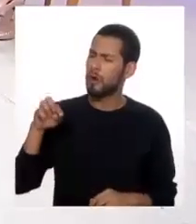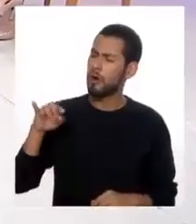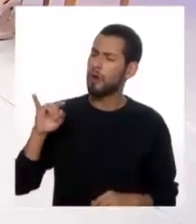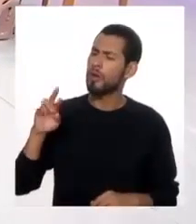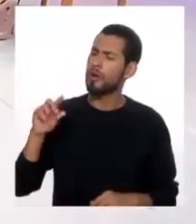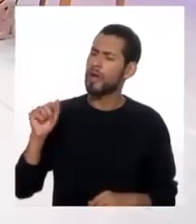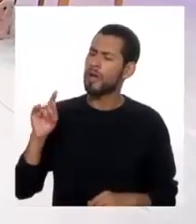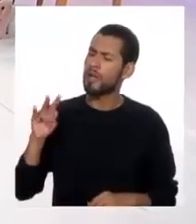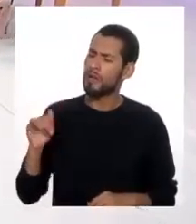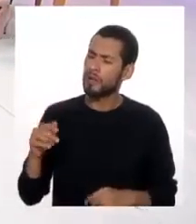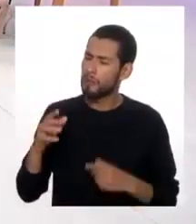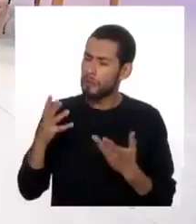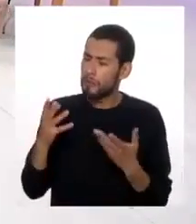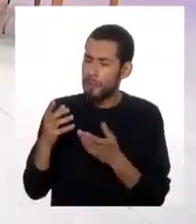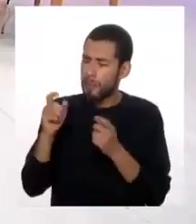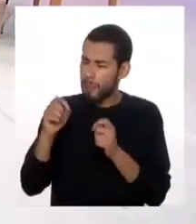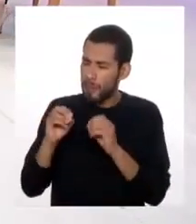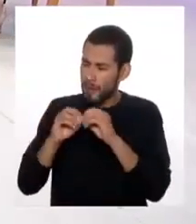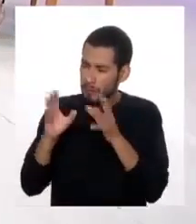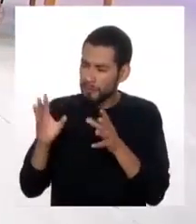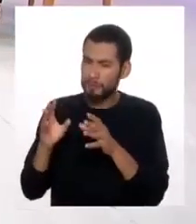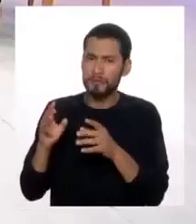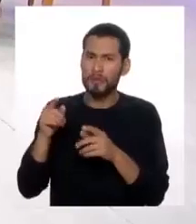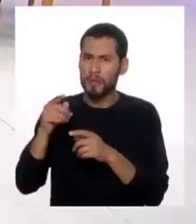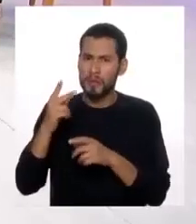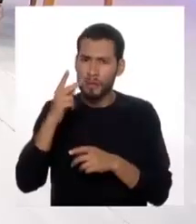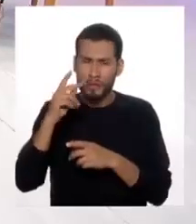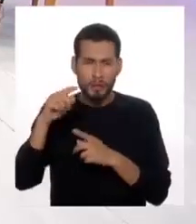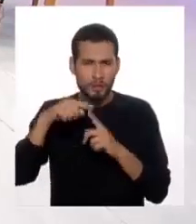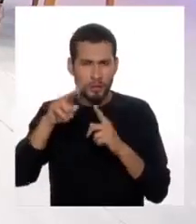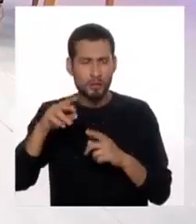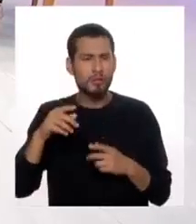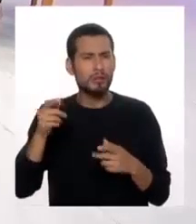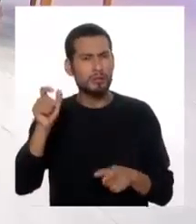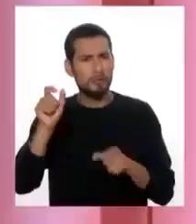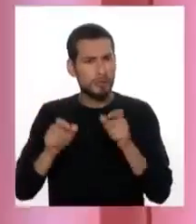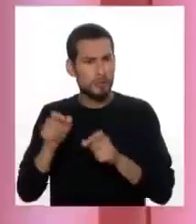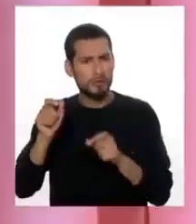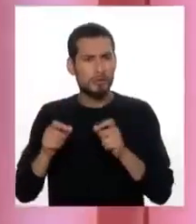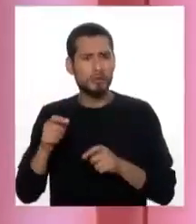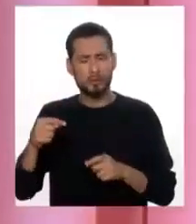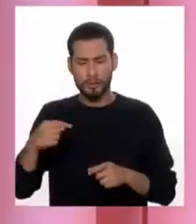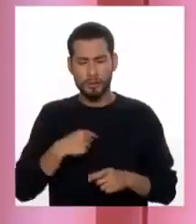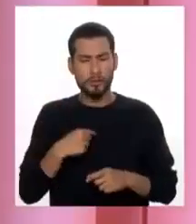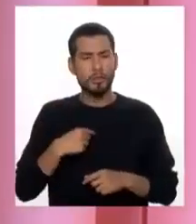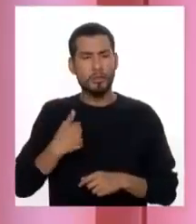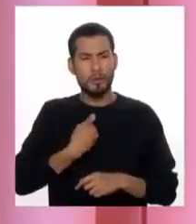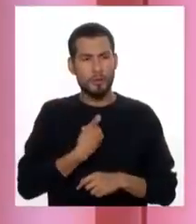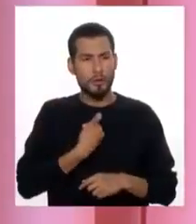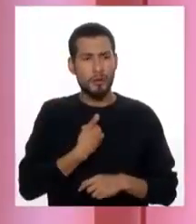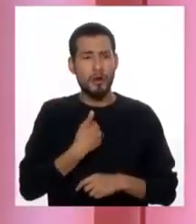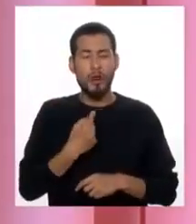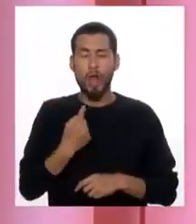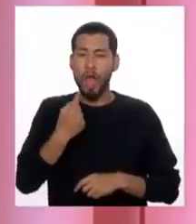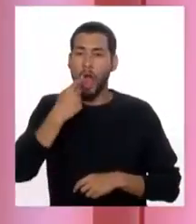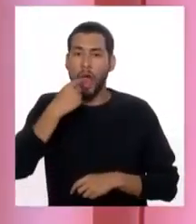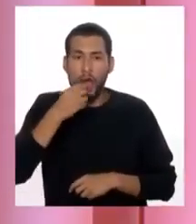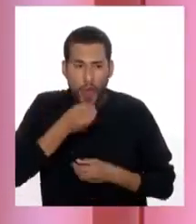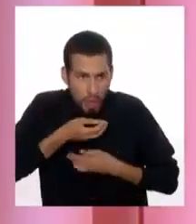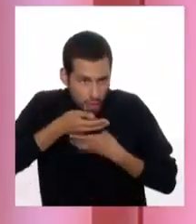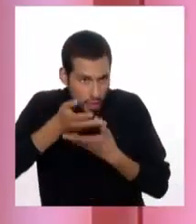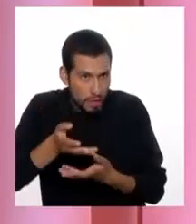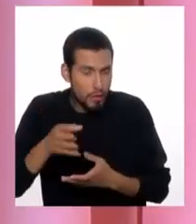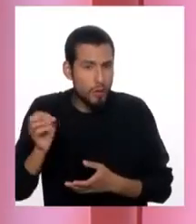ser claros a nuestros televidentes es que la persona se induce el vómito o toma laxantes.